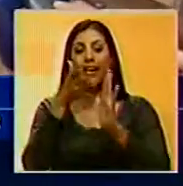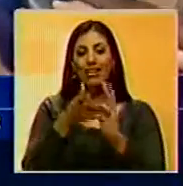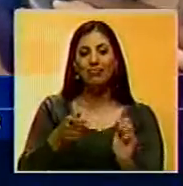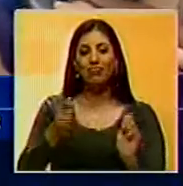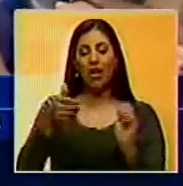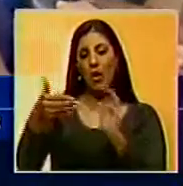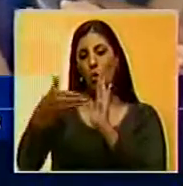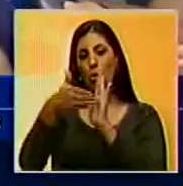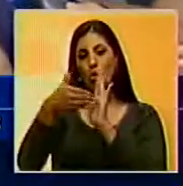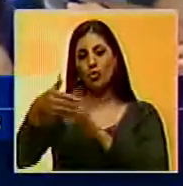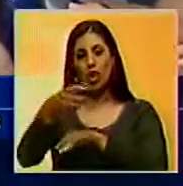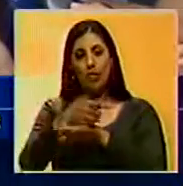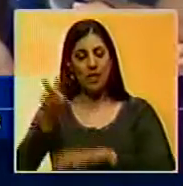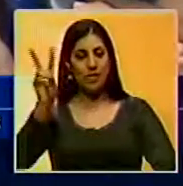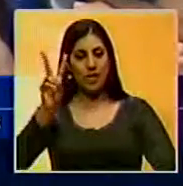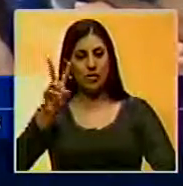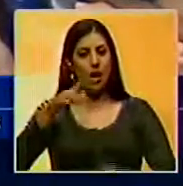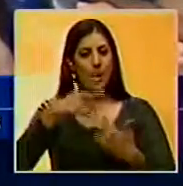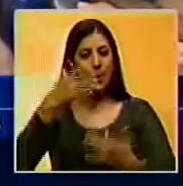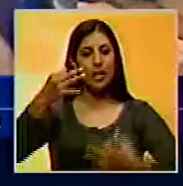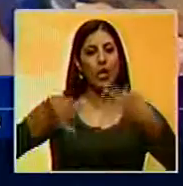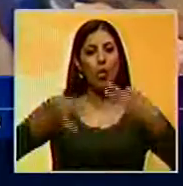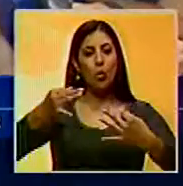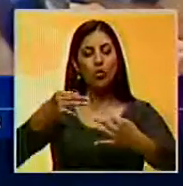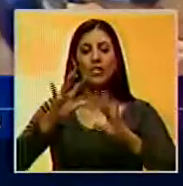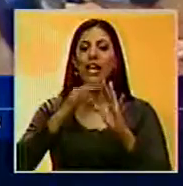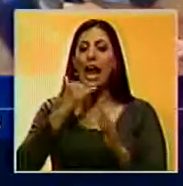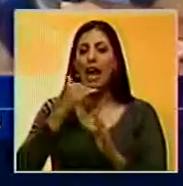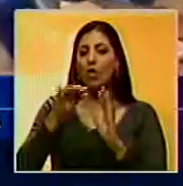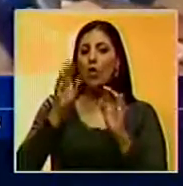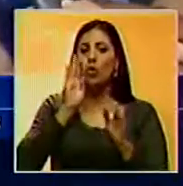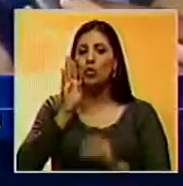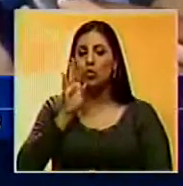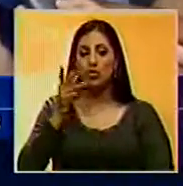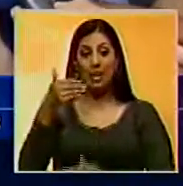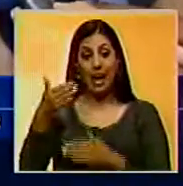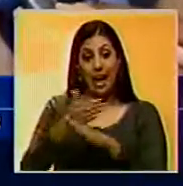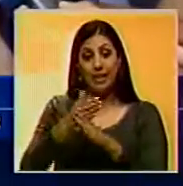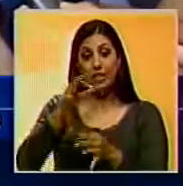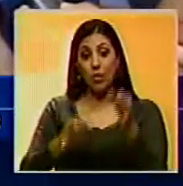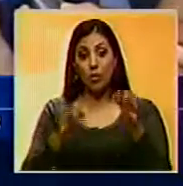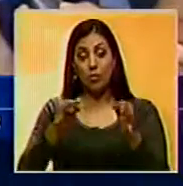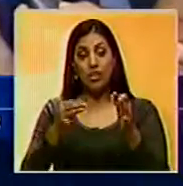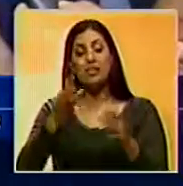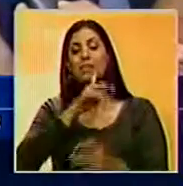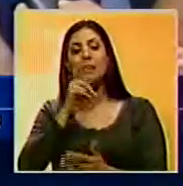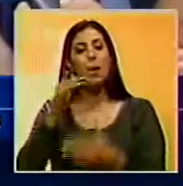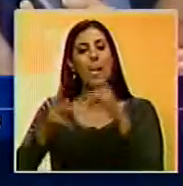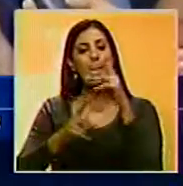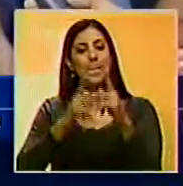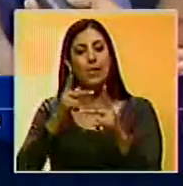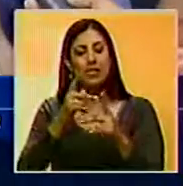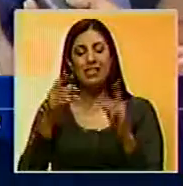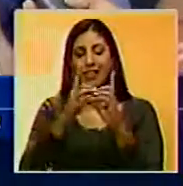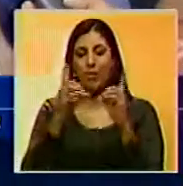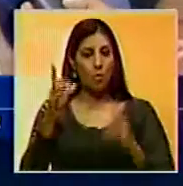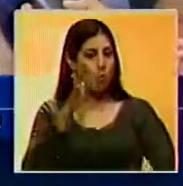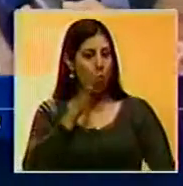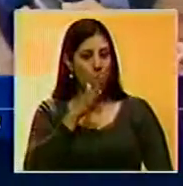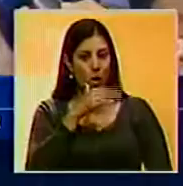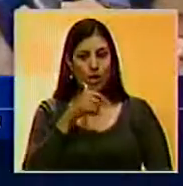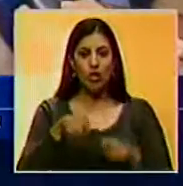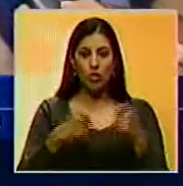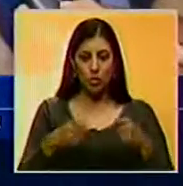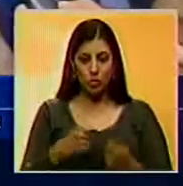pretenden atacar al gobierno venezolano para justificar, mediante artimañas antijurídicas, su proceder antidemocrático y